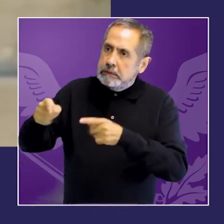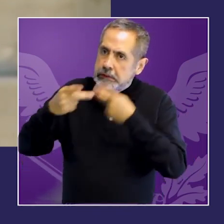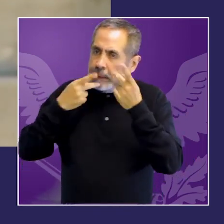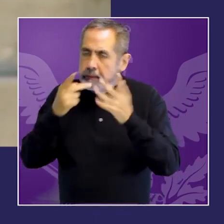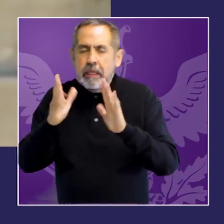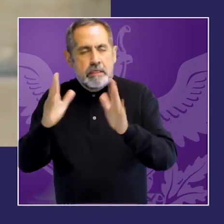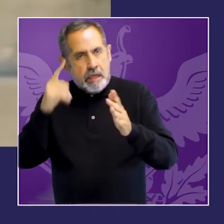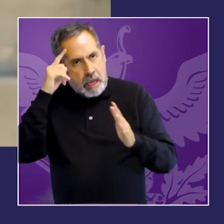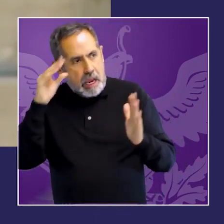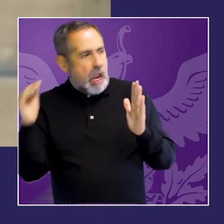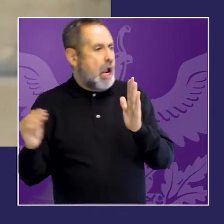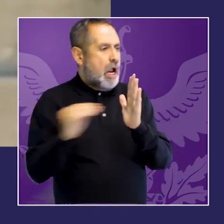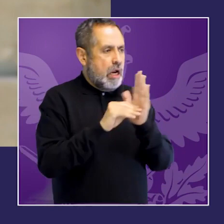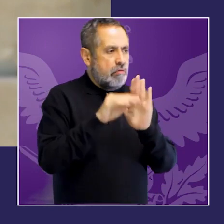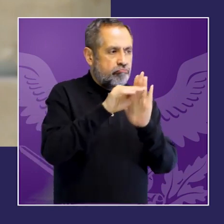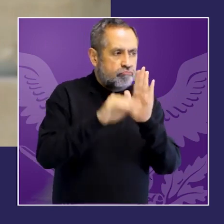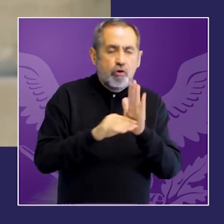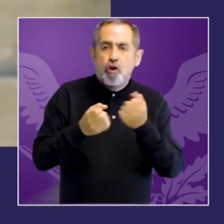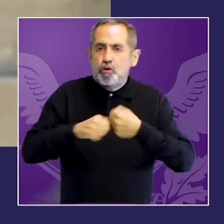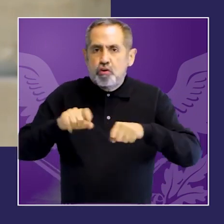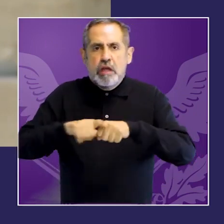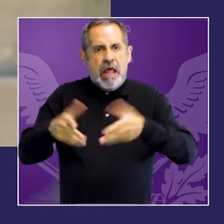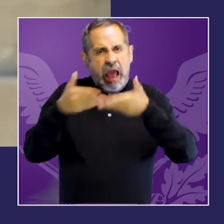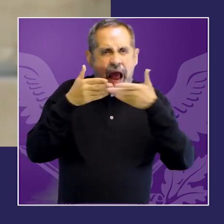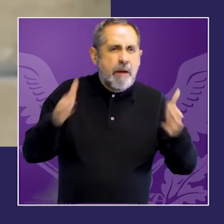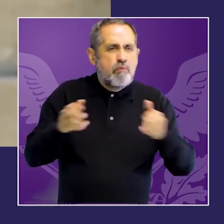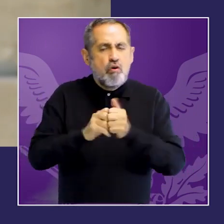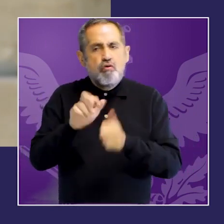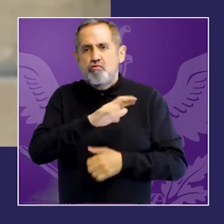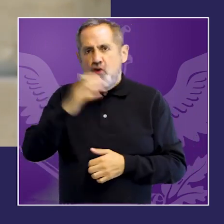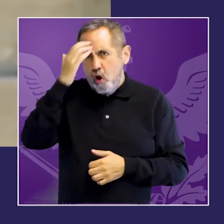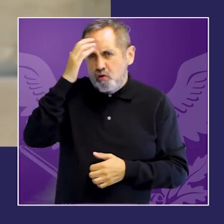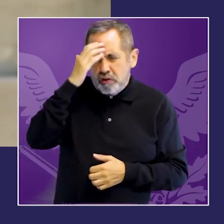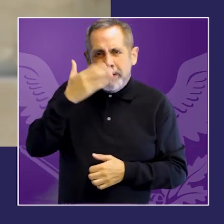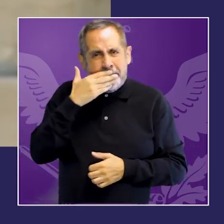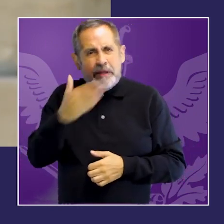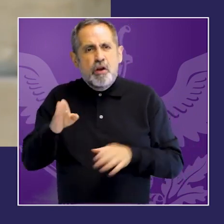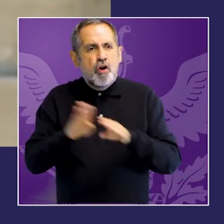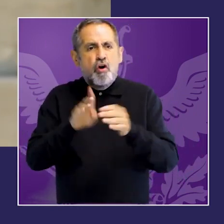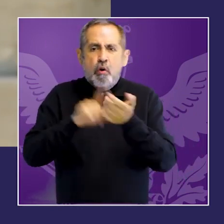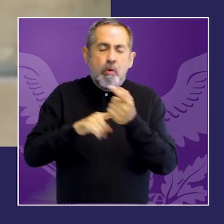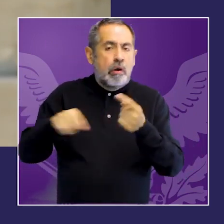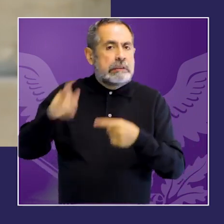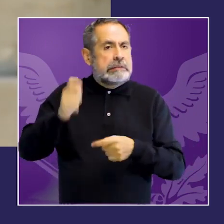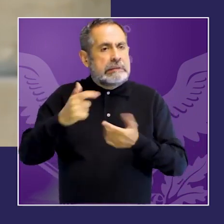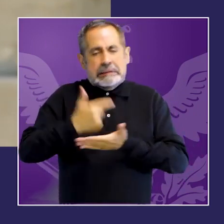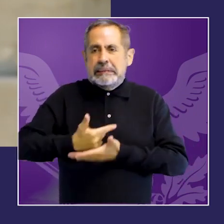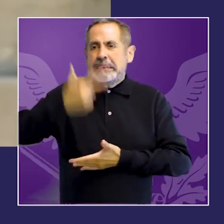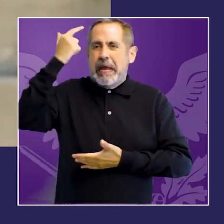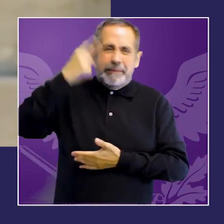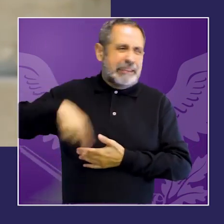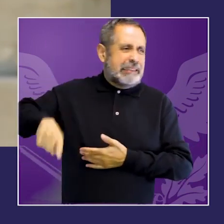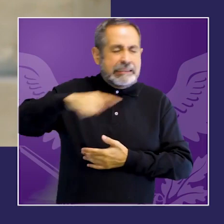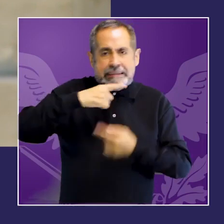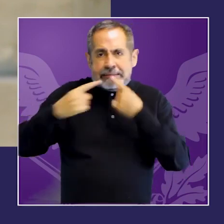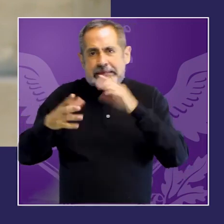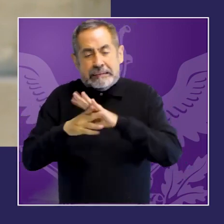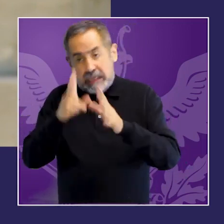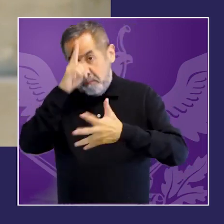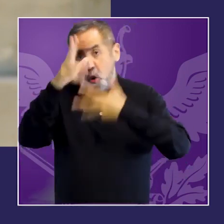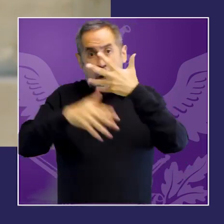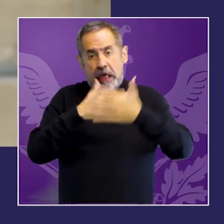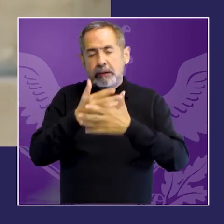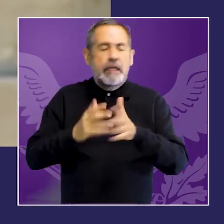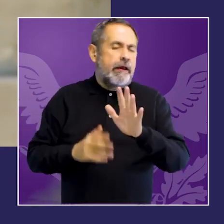condiciones estructurales de discriminación y de violencia que impacta de manera desproporcionada y brutal en las vidas y en la